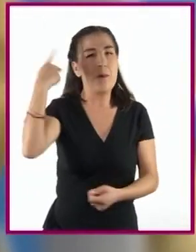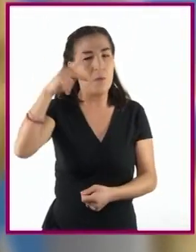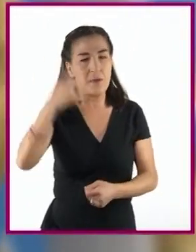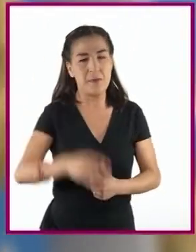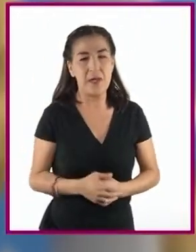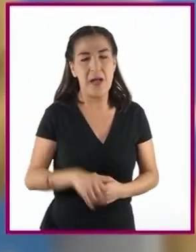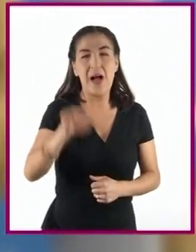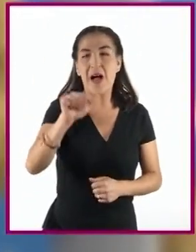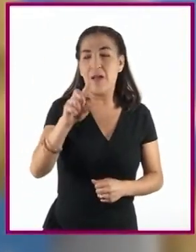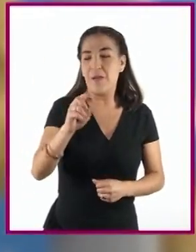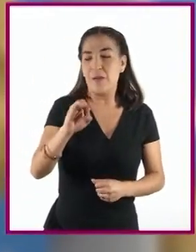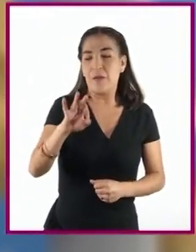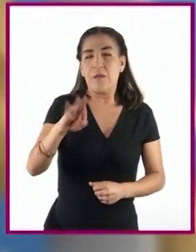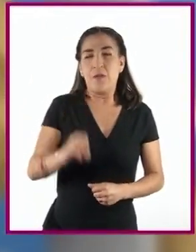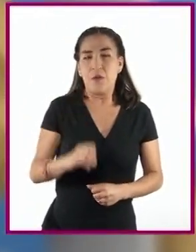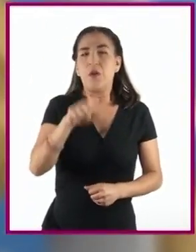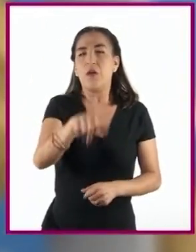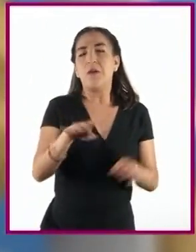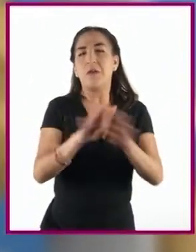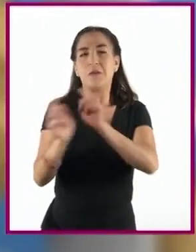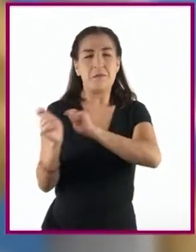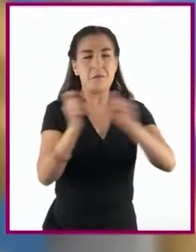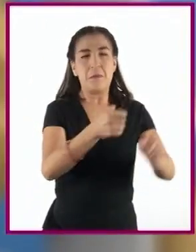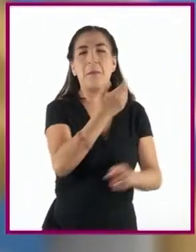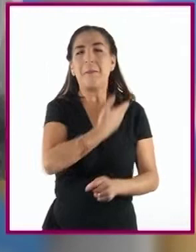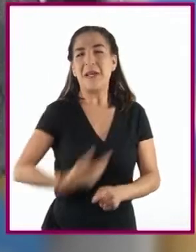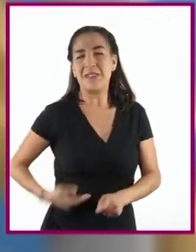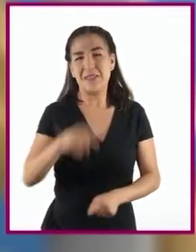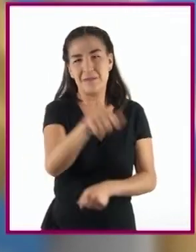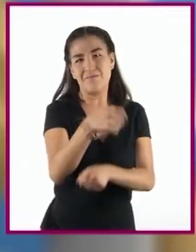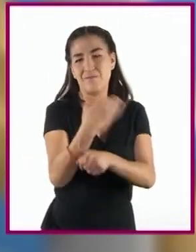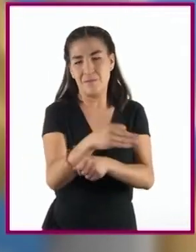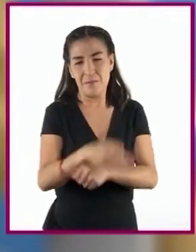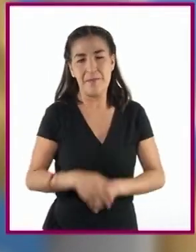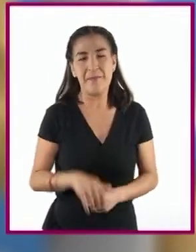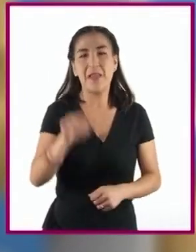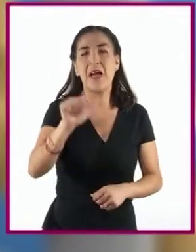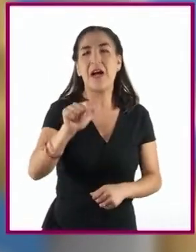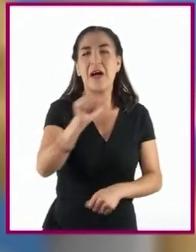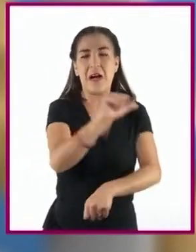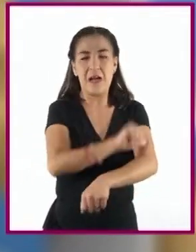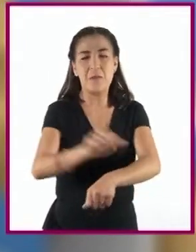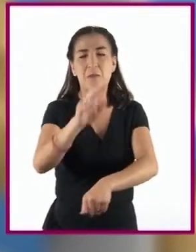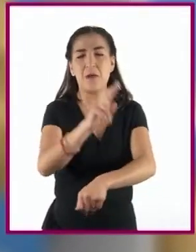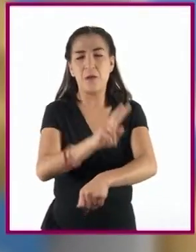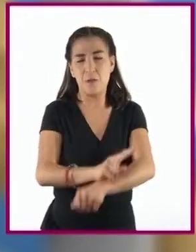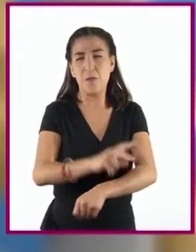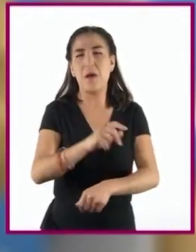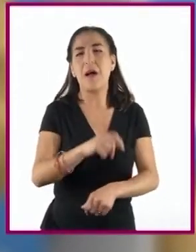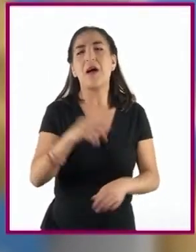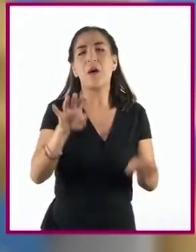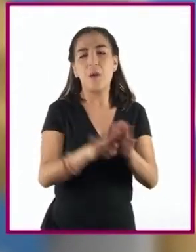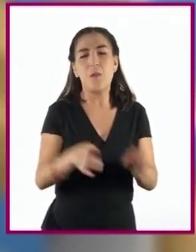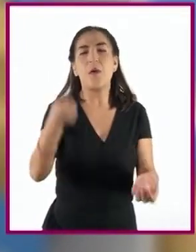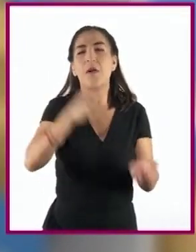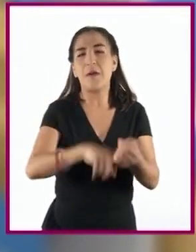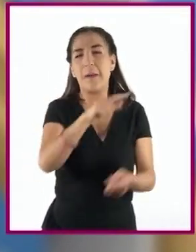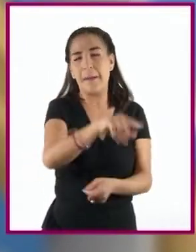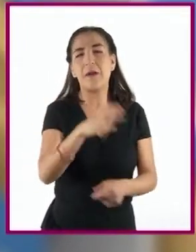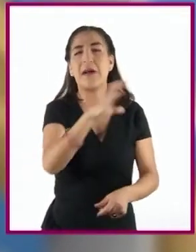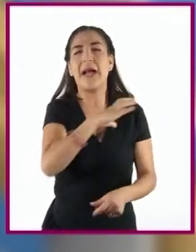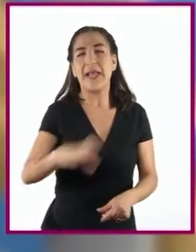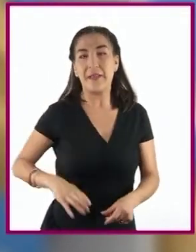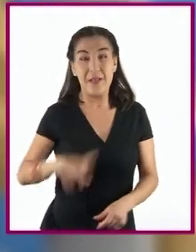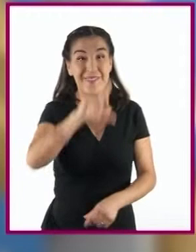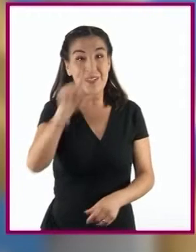Adolfo de la Huerta asumió el poder como presidente interino. Álvaro Obregón se presentó como candidato y después de su triunfo,